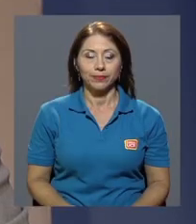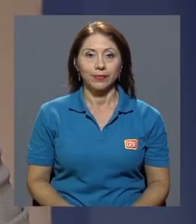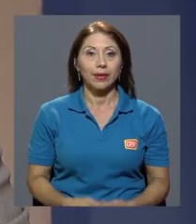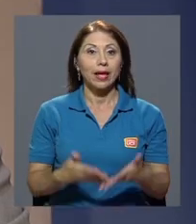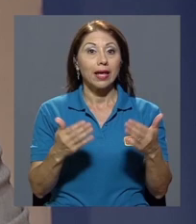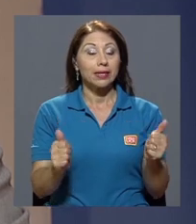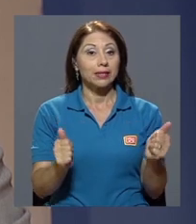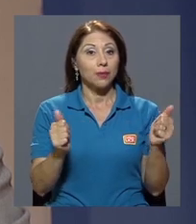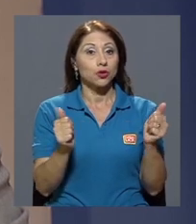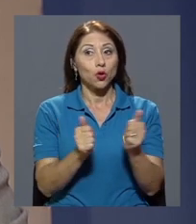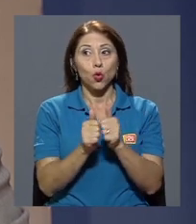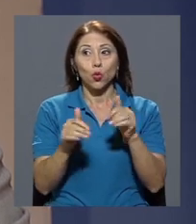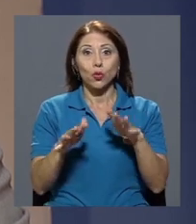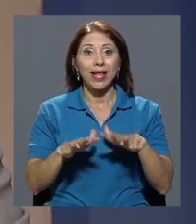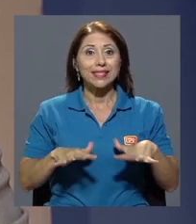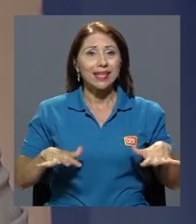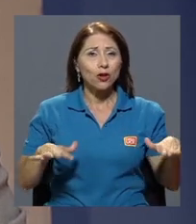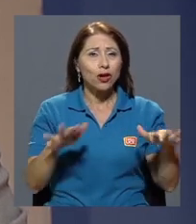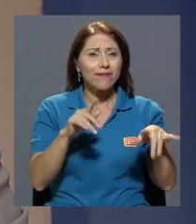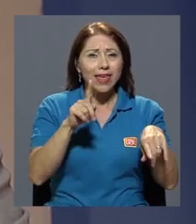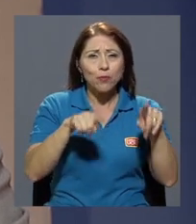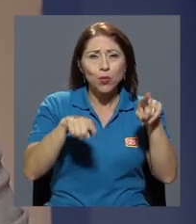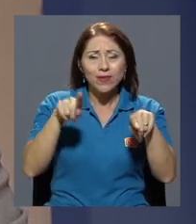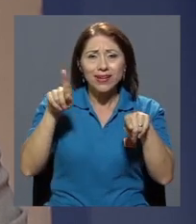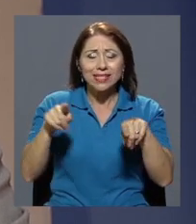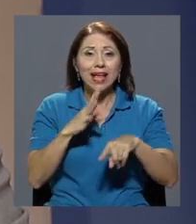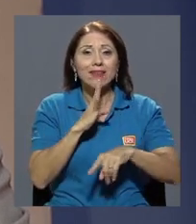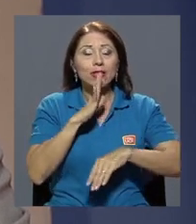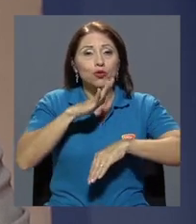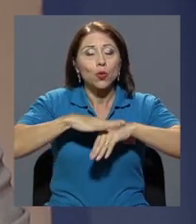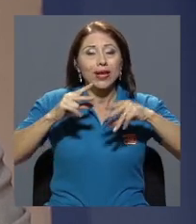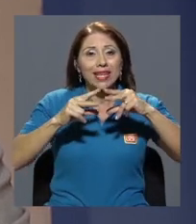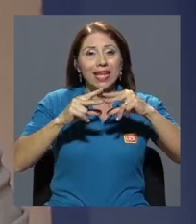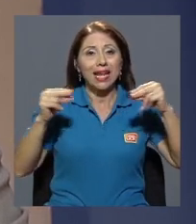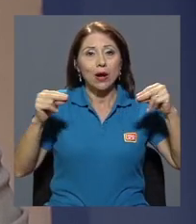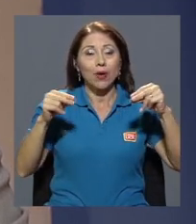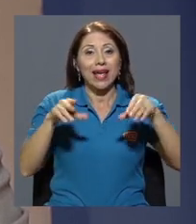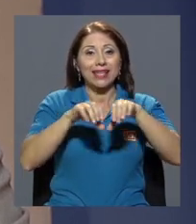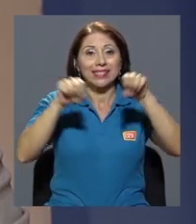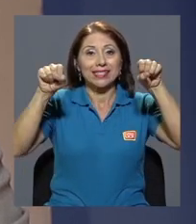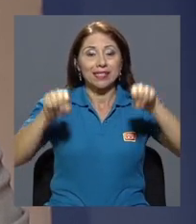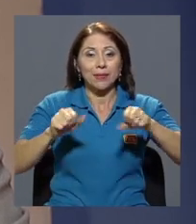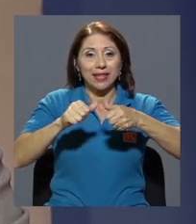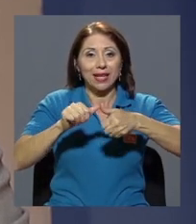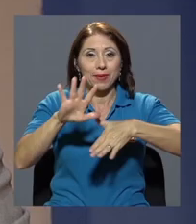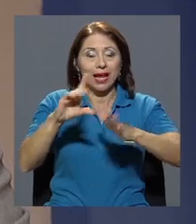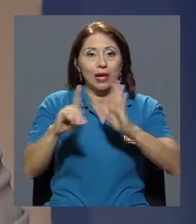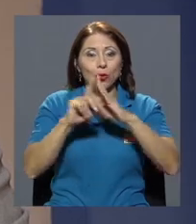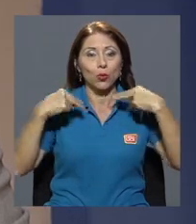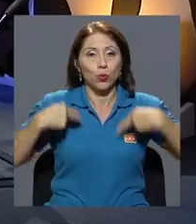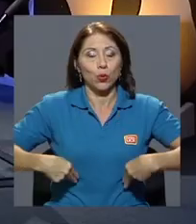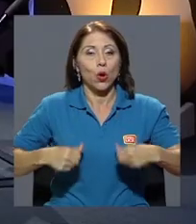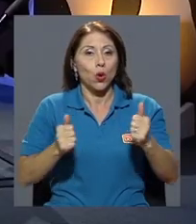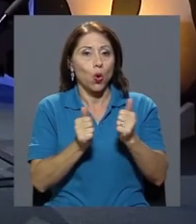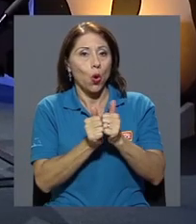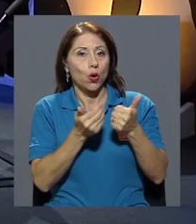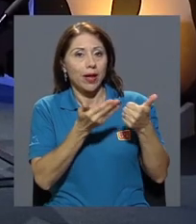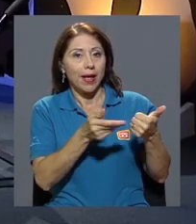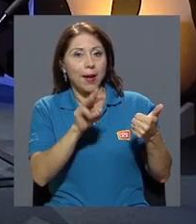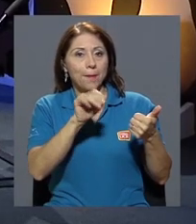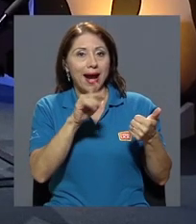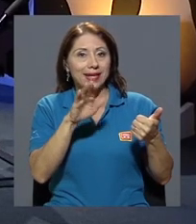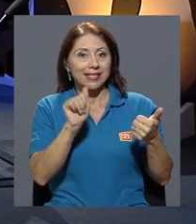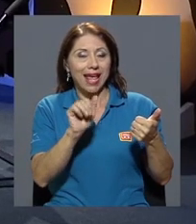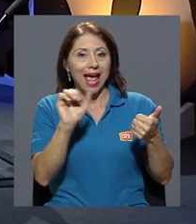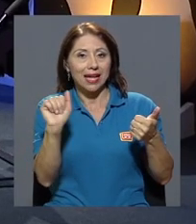Estamos con una escenografía muy diversa hablando sobre Nicaragua y el sistema intraamericano con Marcia Aguiluz e